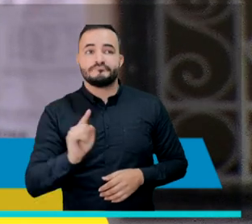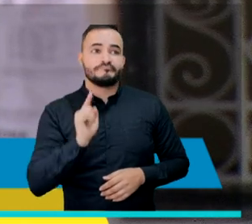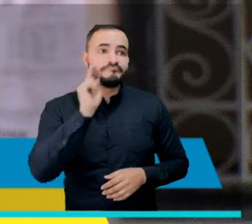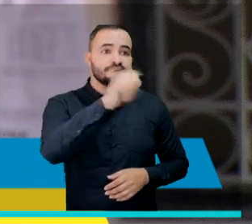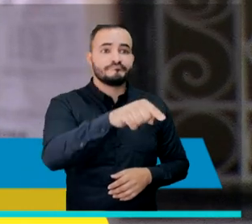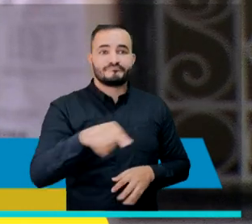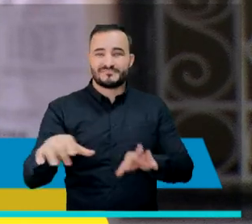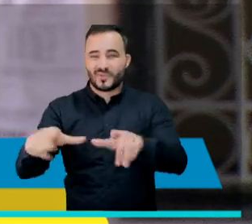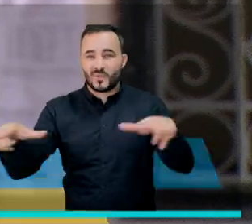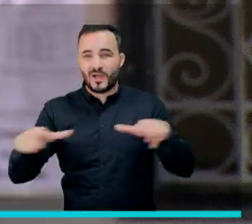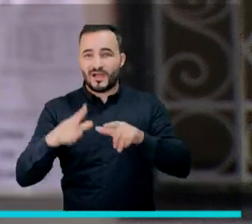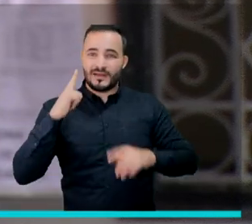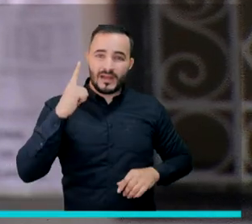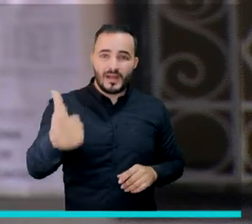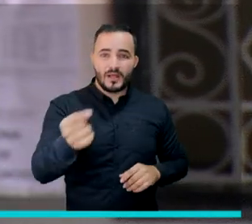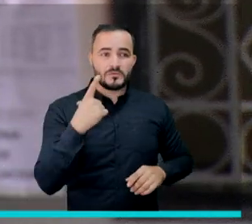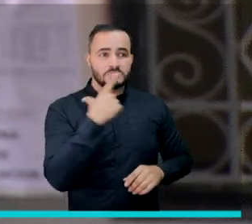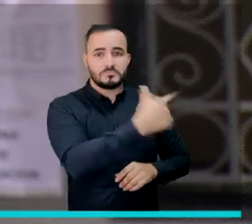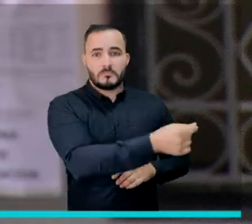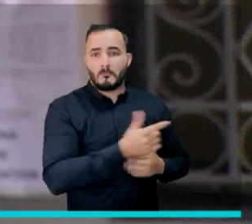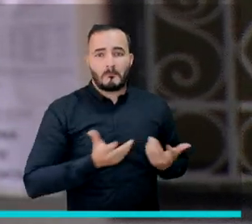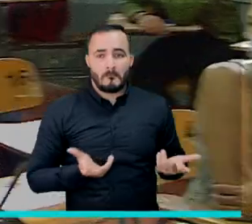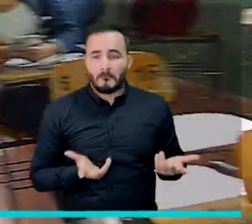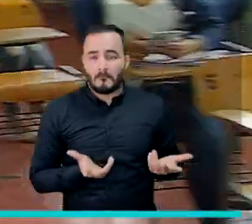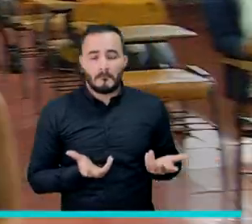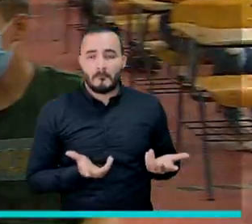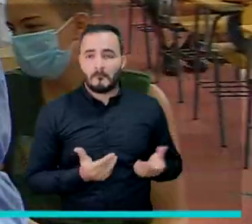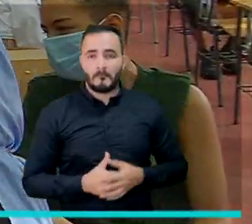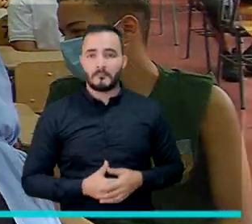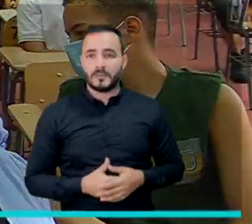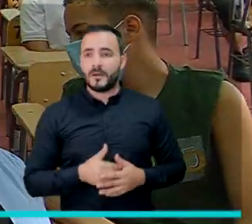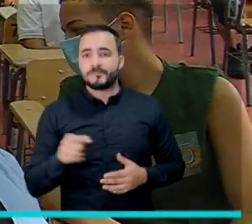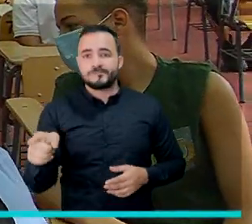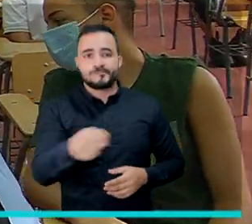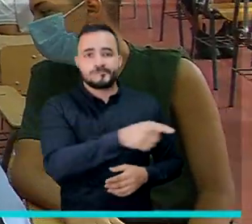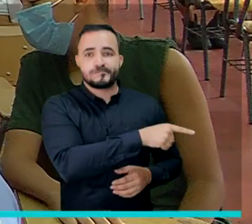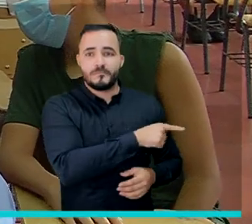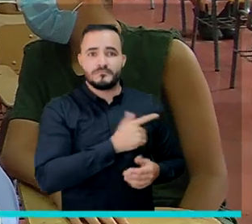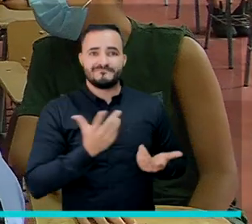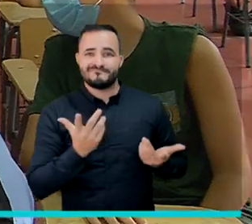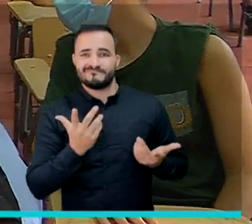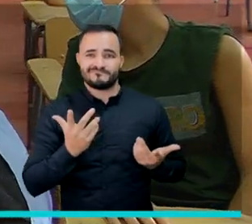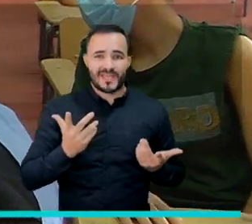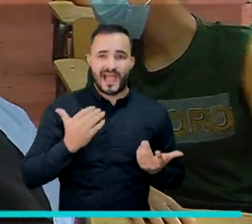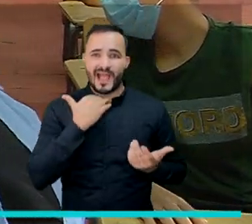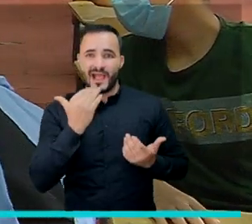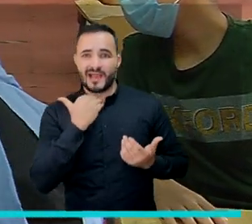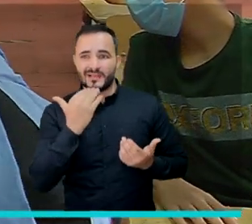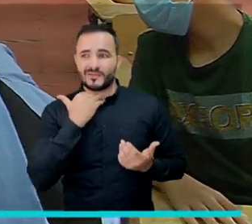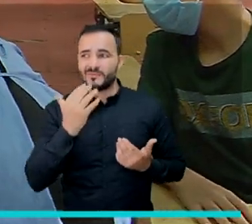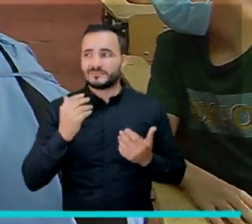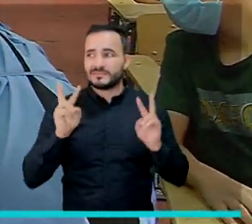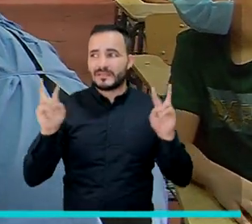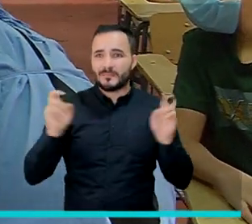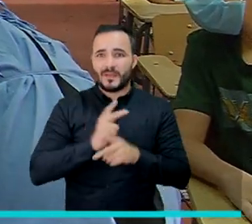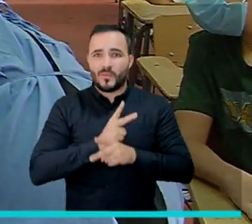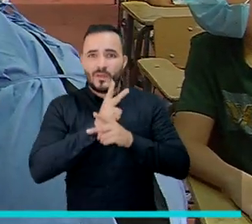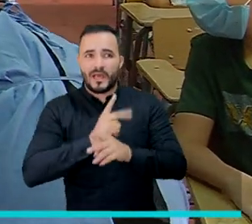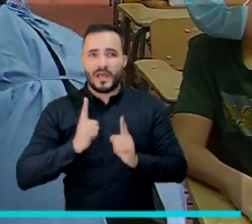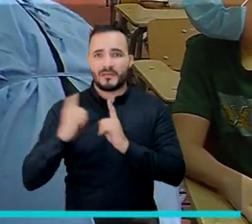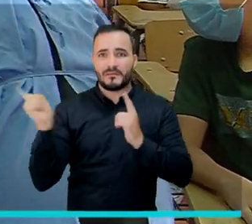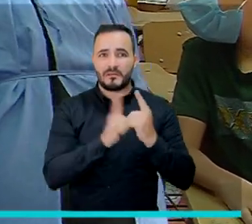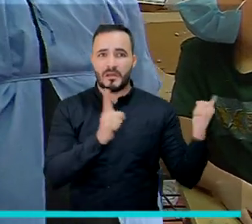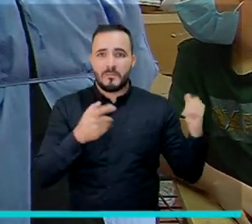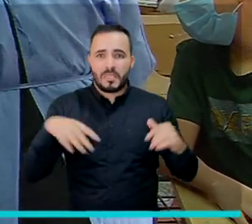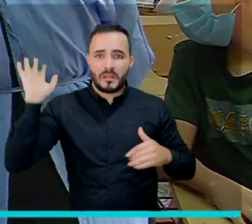más lejos, donde no se respeta la bioseguridad, el